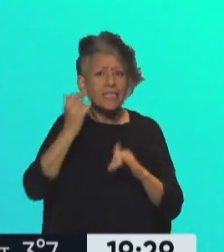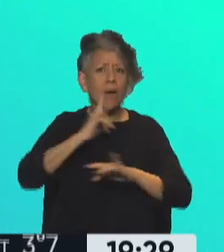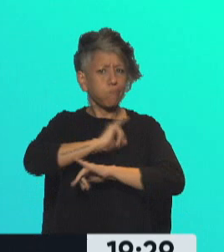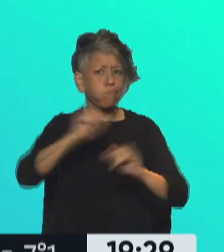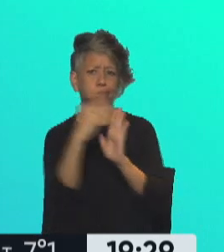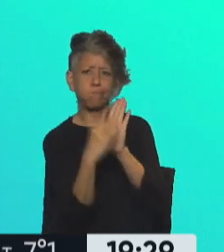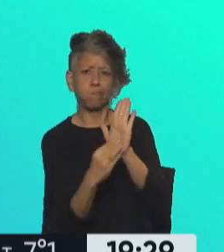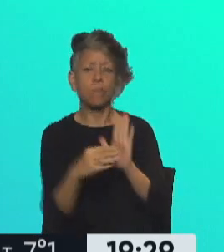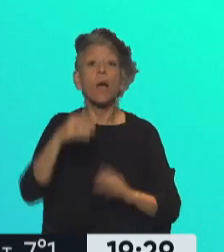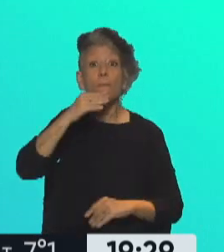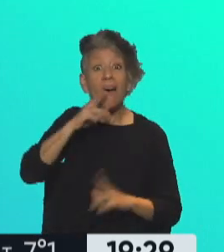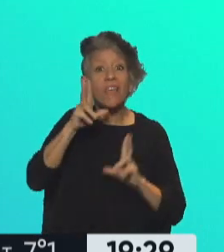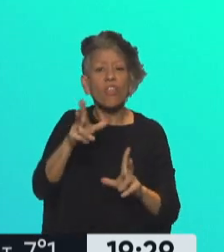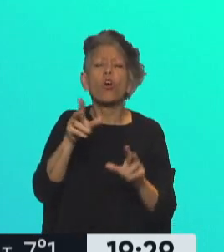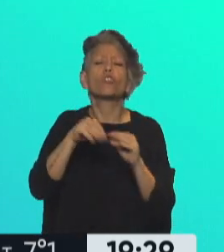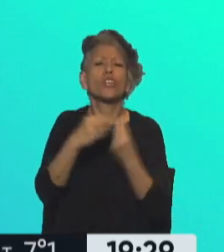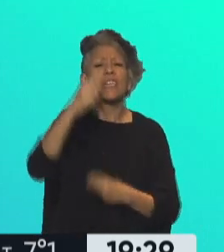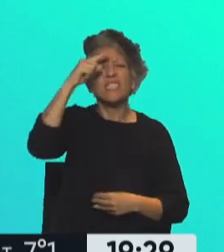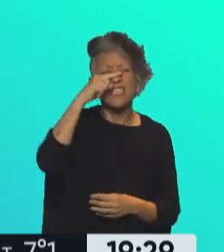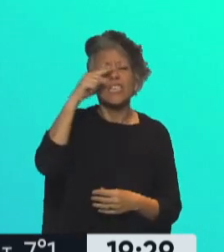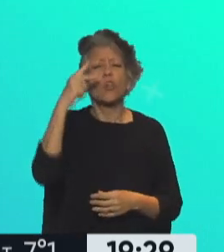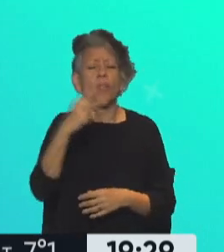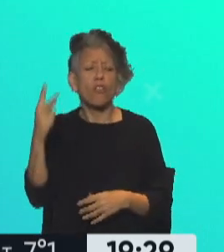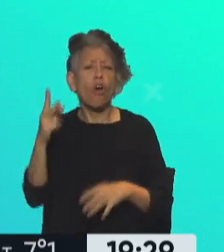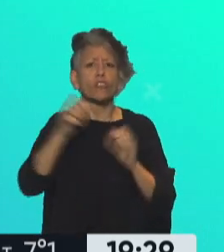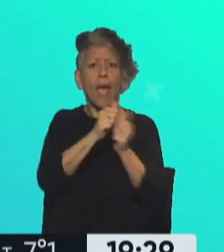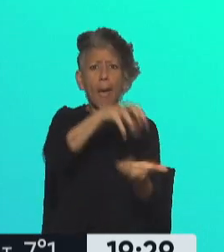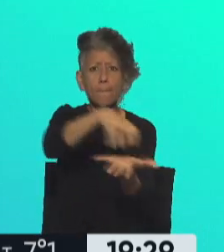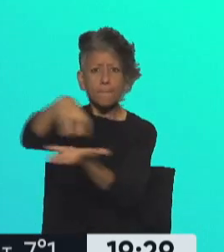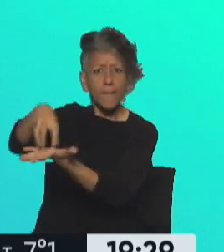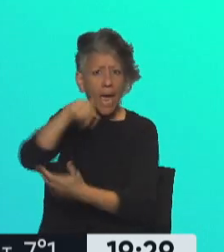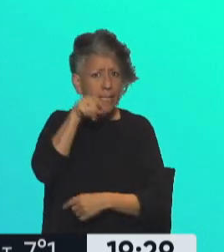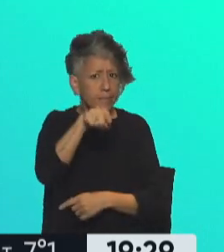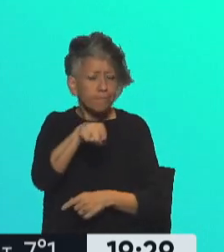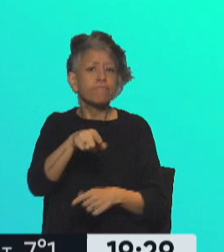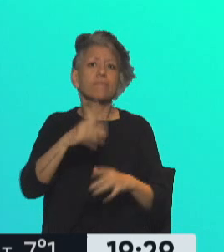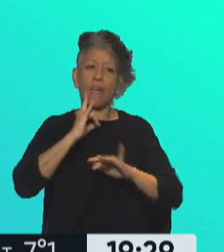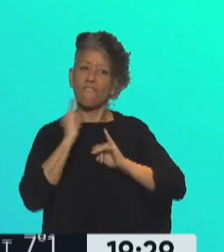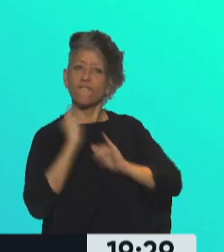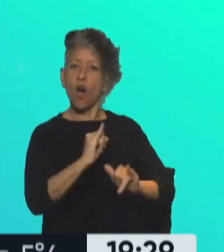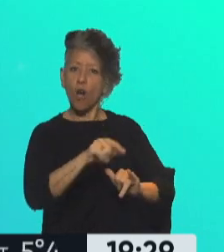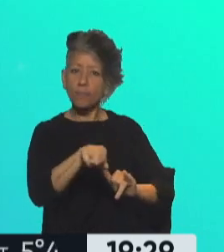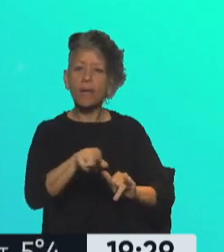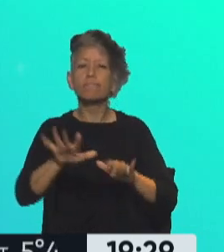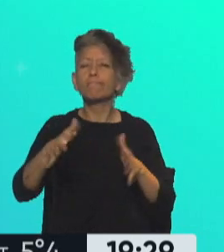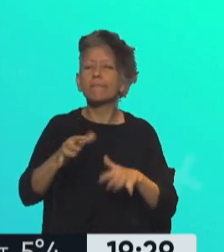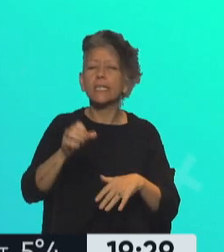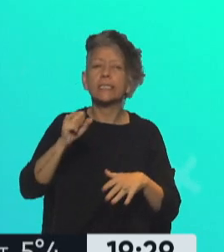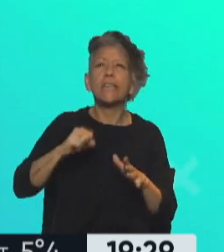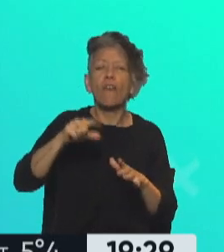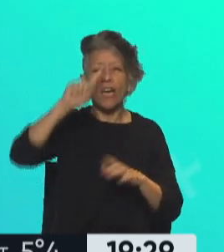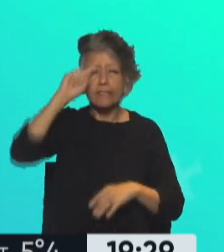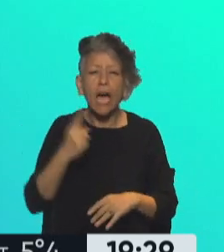Massa que son 722 las empresas que están siendo informadas y el perjuicio al Estado es de casi 1.000 millones de dólares.